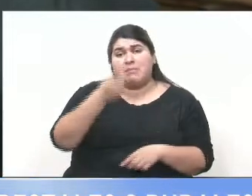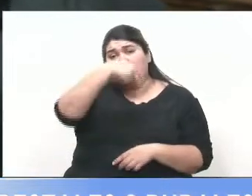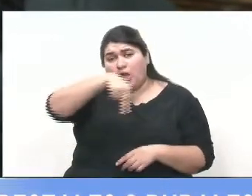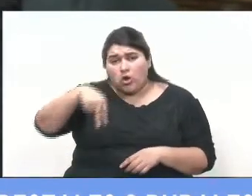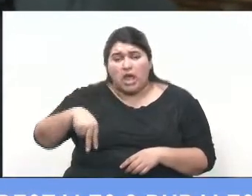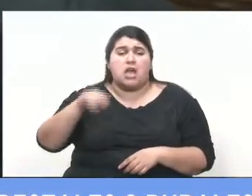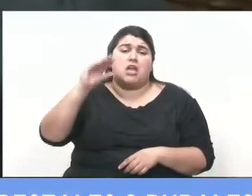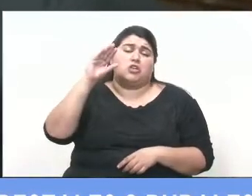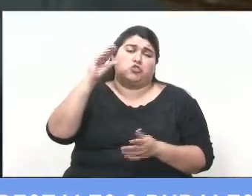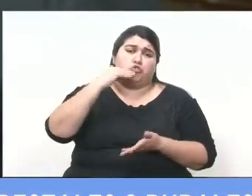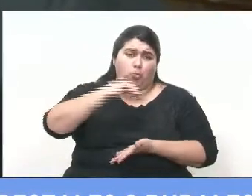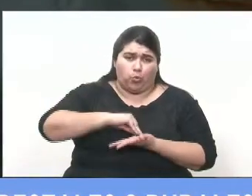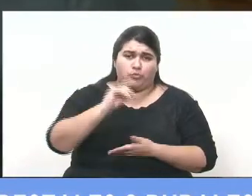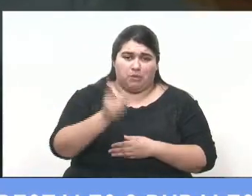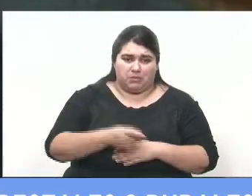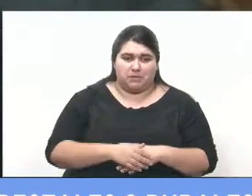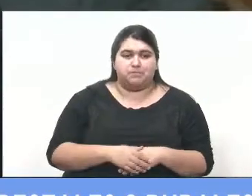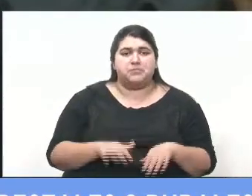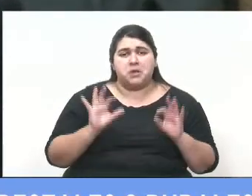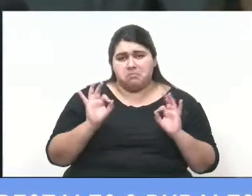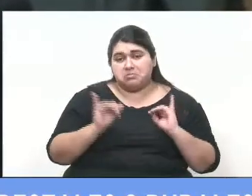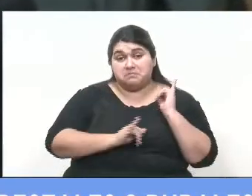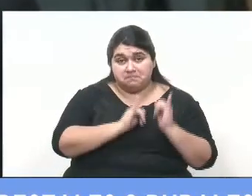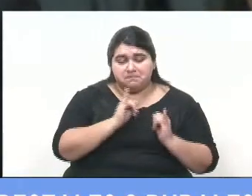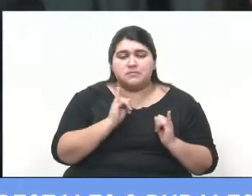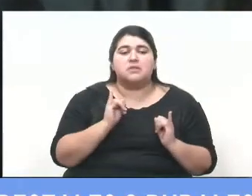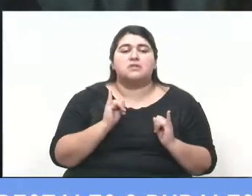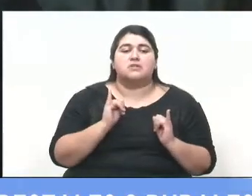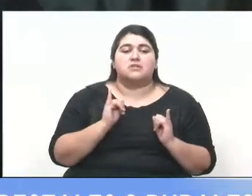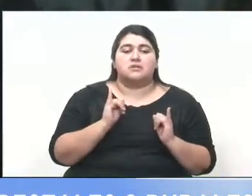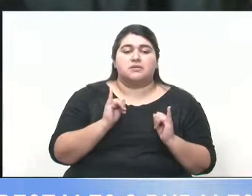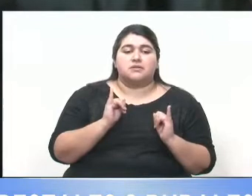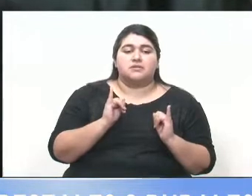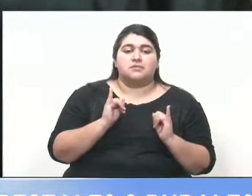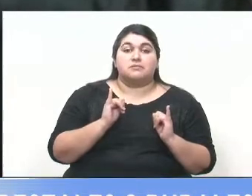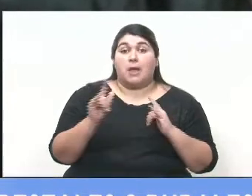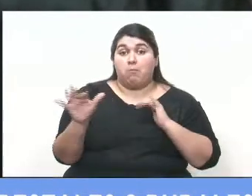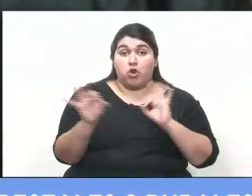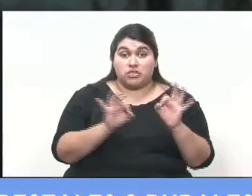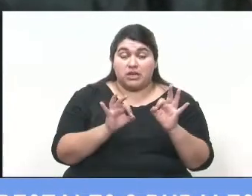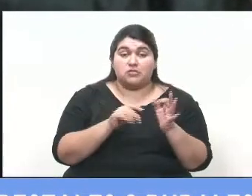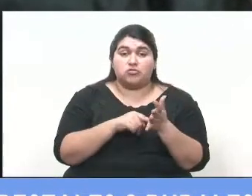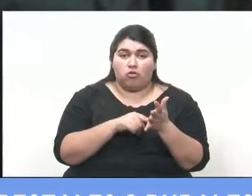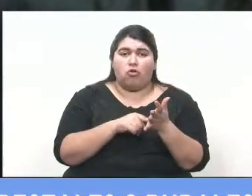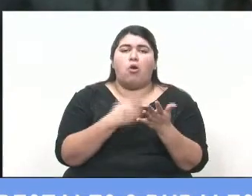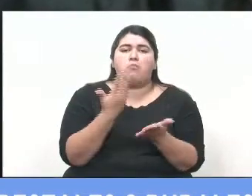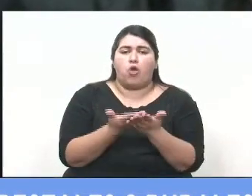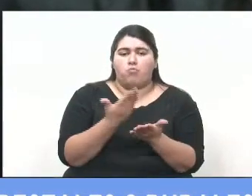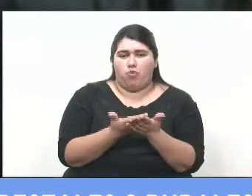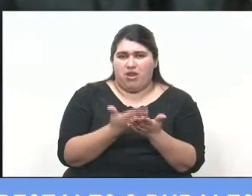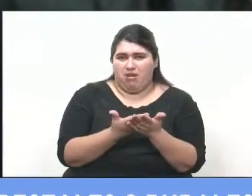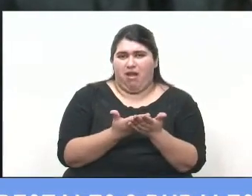Bueno, dicho esto, el proyecto propone establecer un régimen